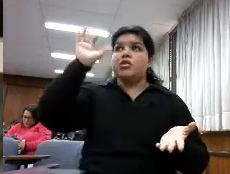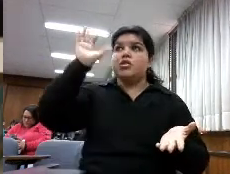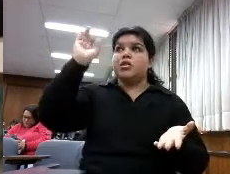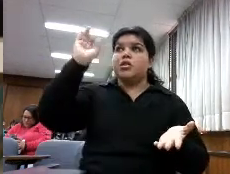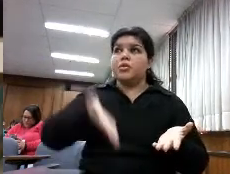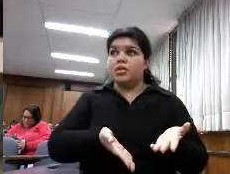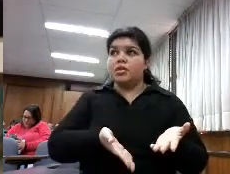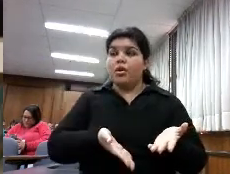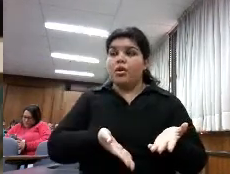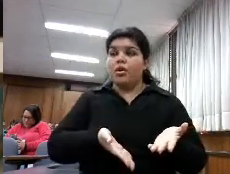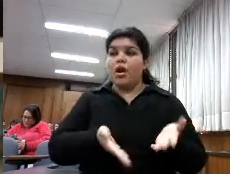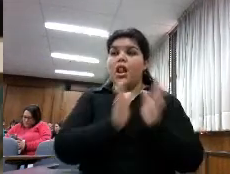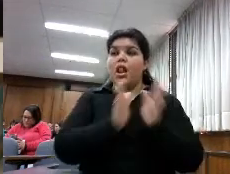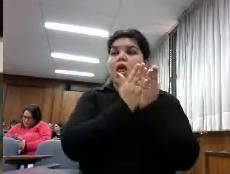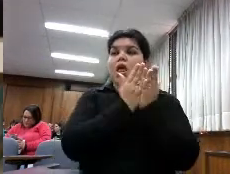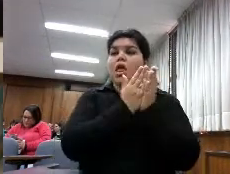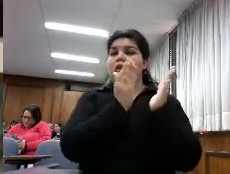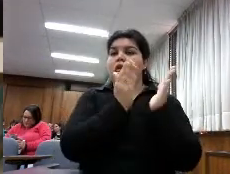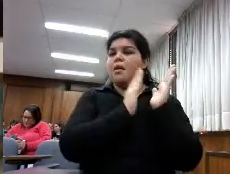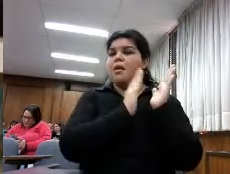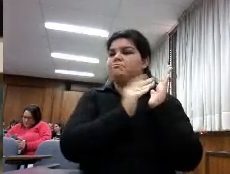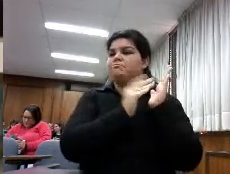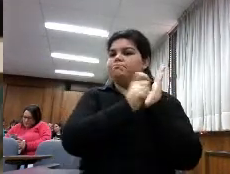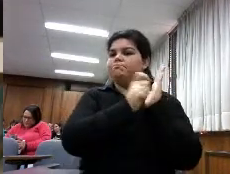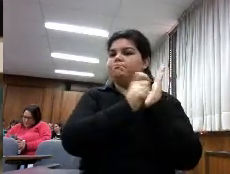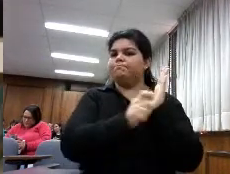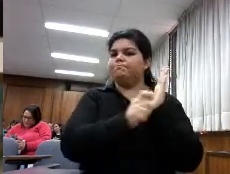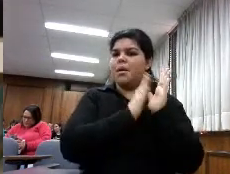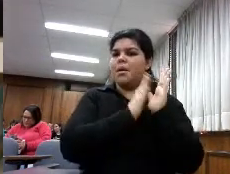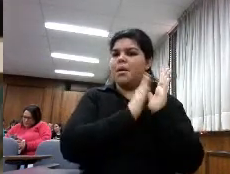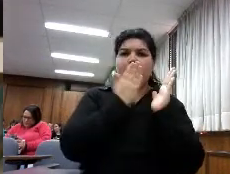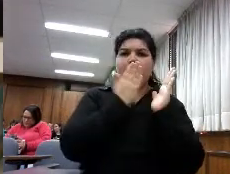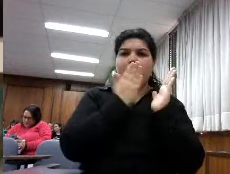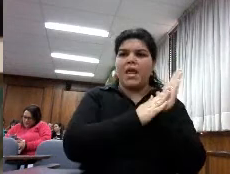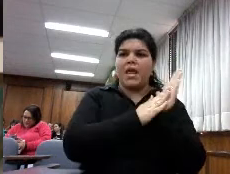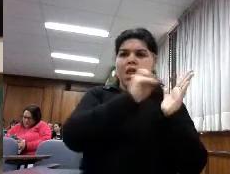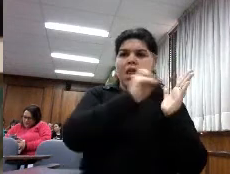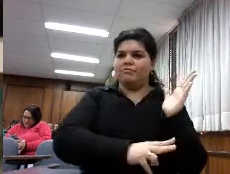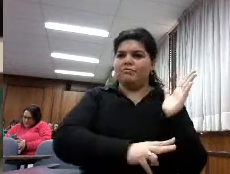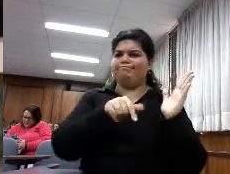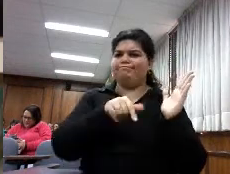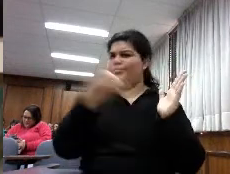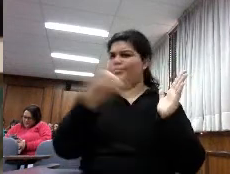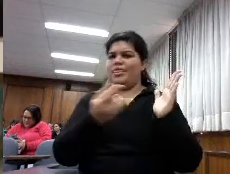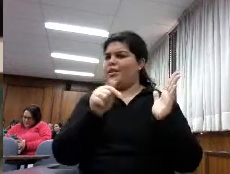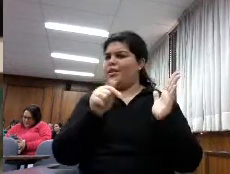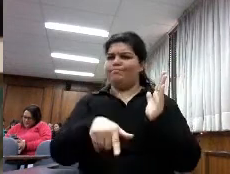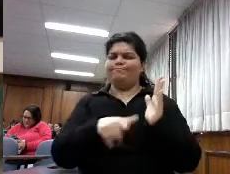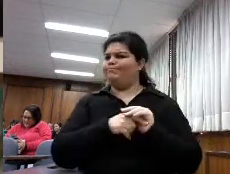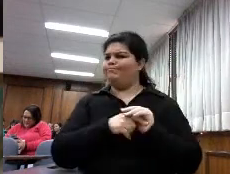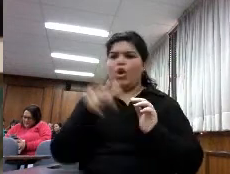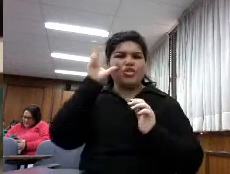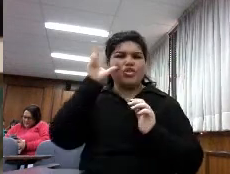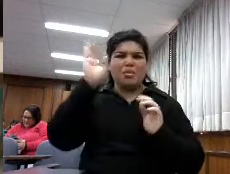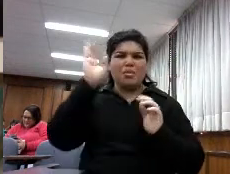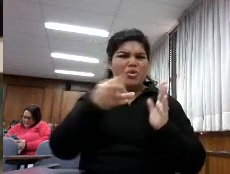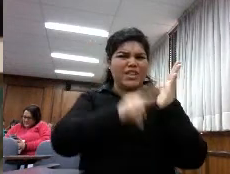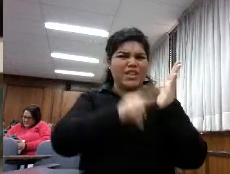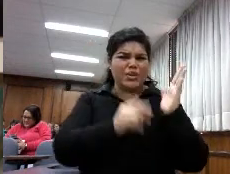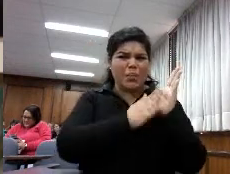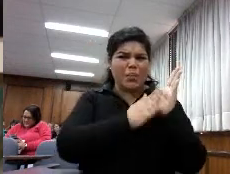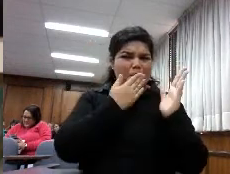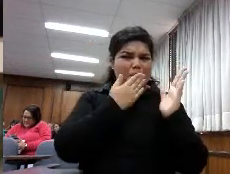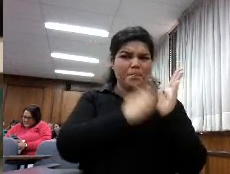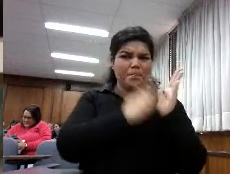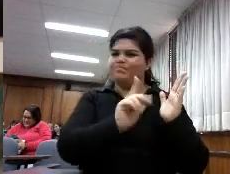impresos yo digo que no y digo que no por una cuestión por una cuestión de concepto